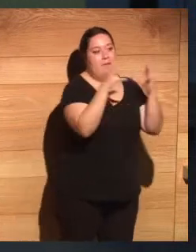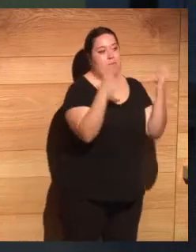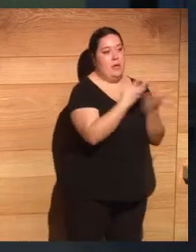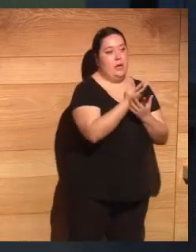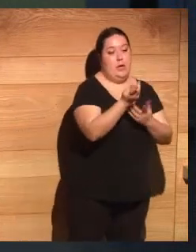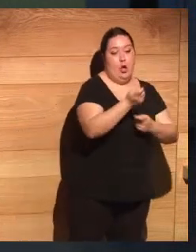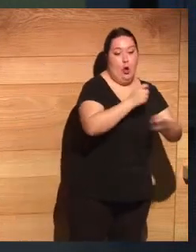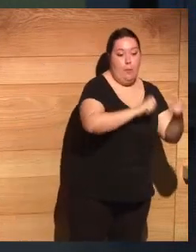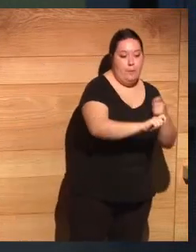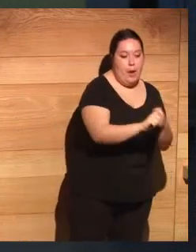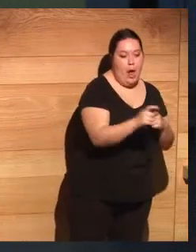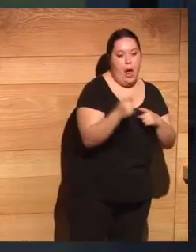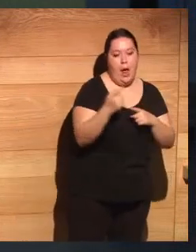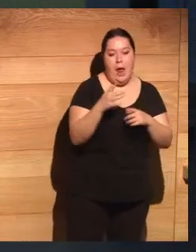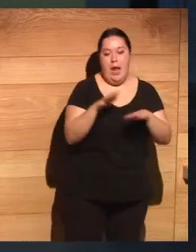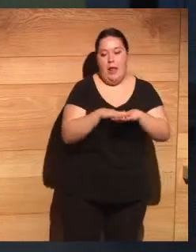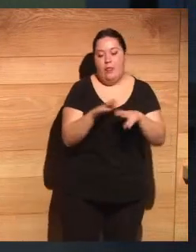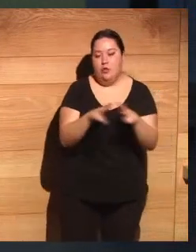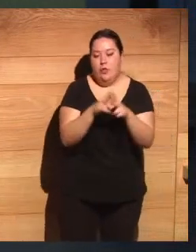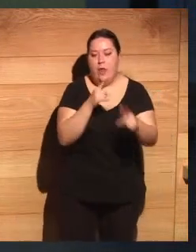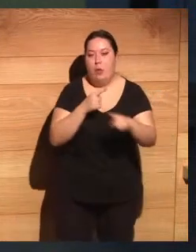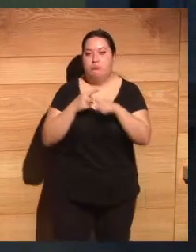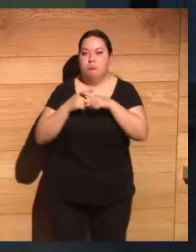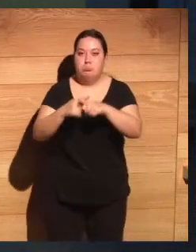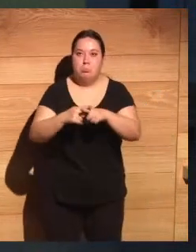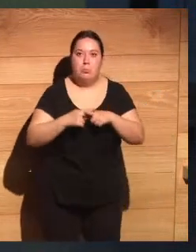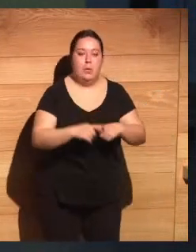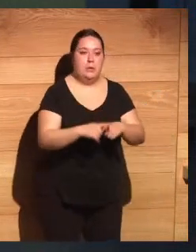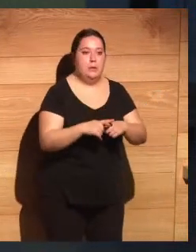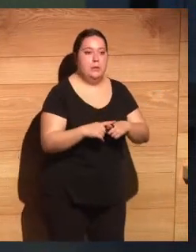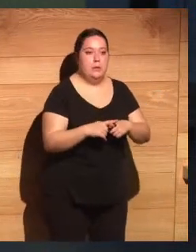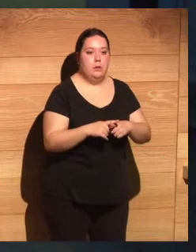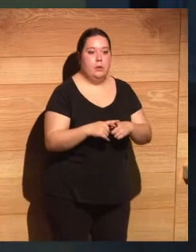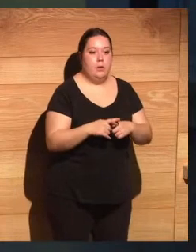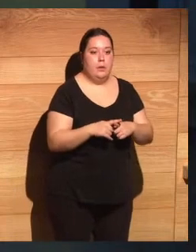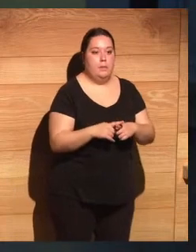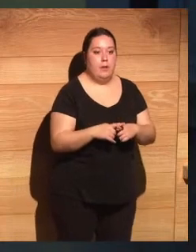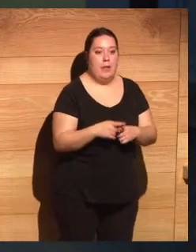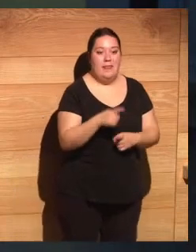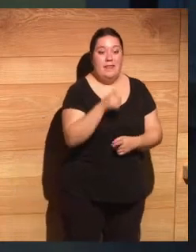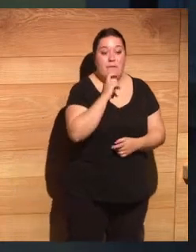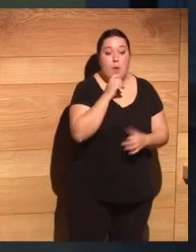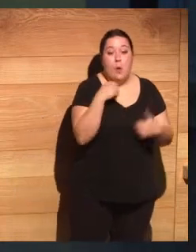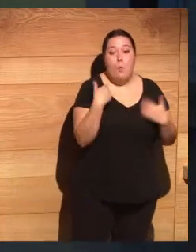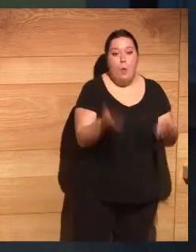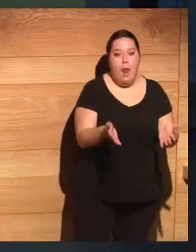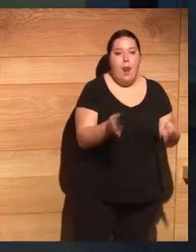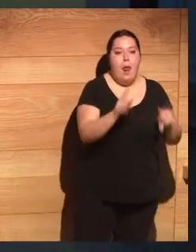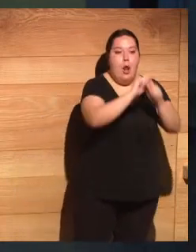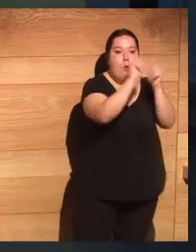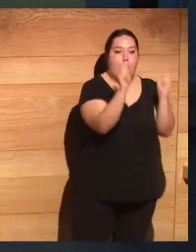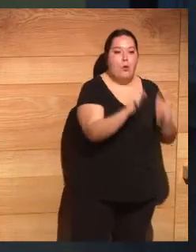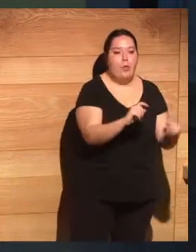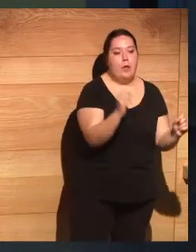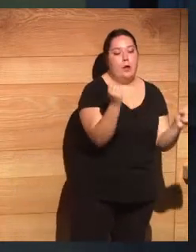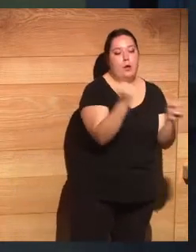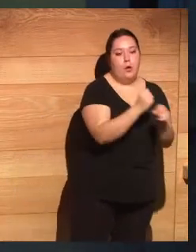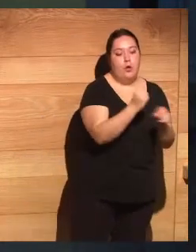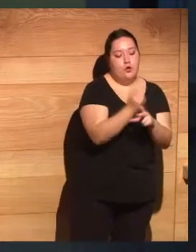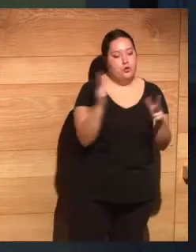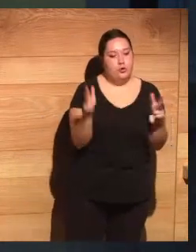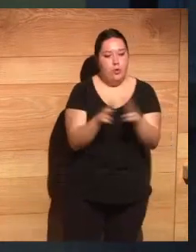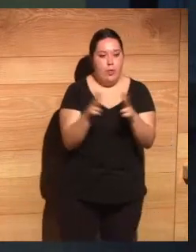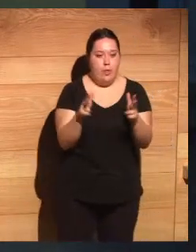a compartir, a las redes, etcétera, etcétera. La dificultad está en los modelos de nuevo laborales y sociales.